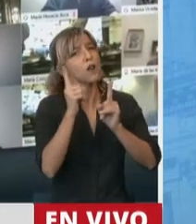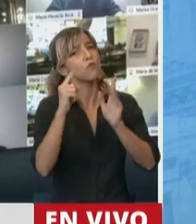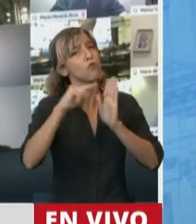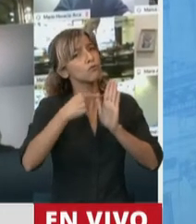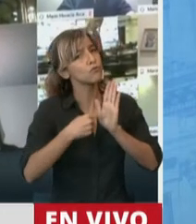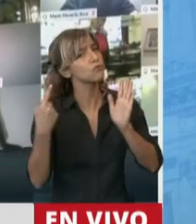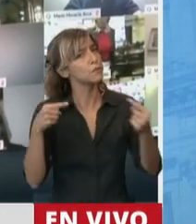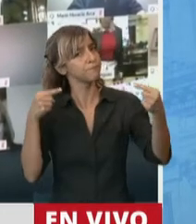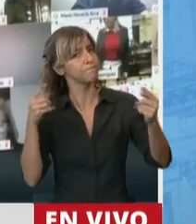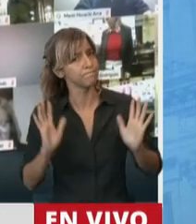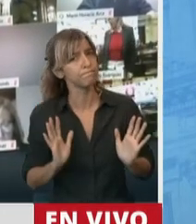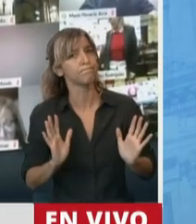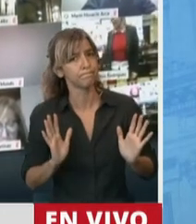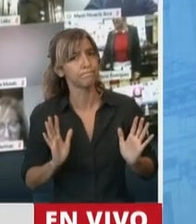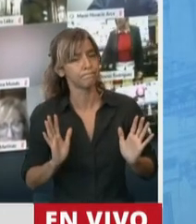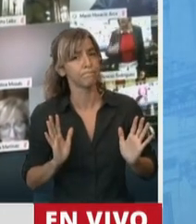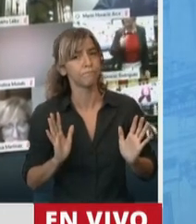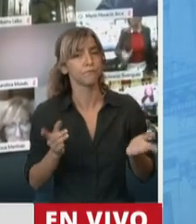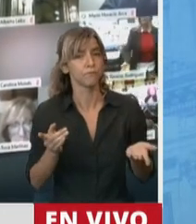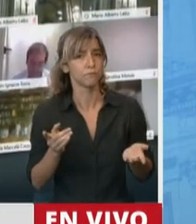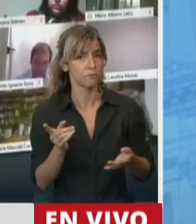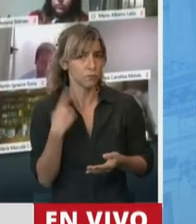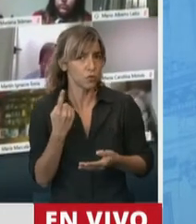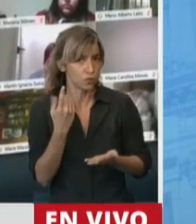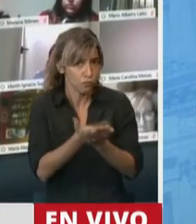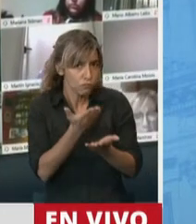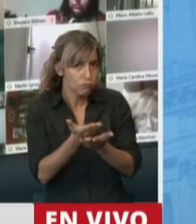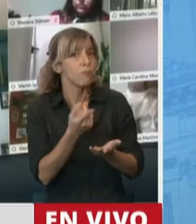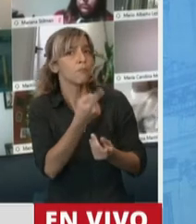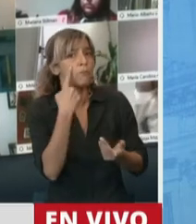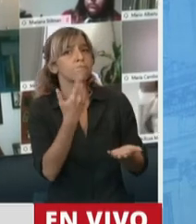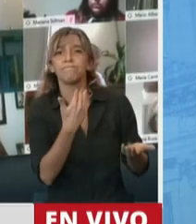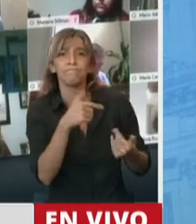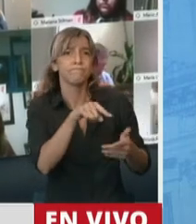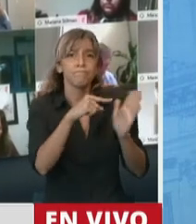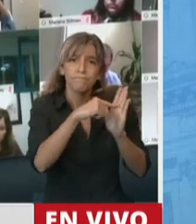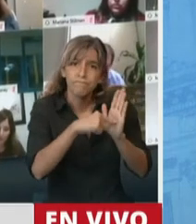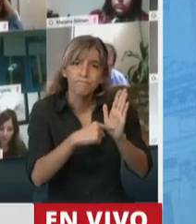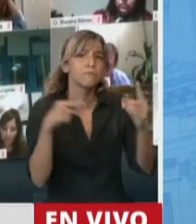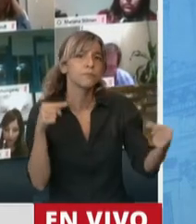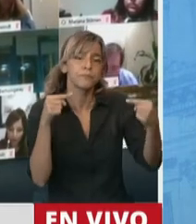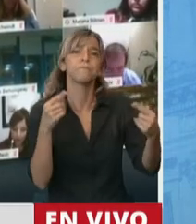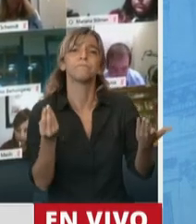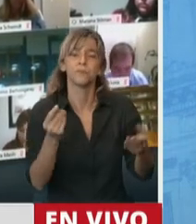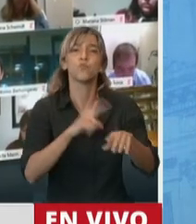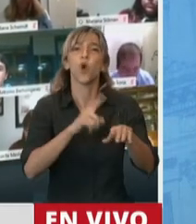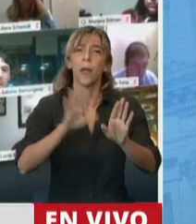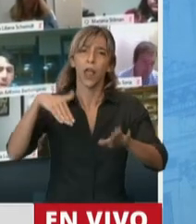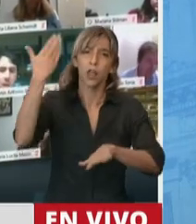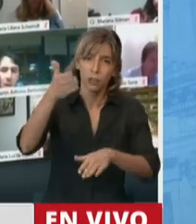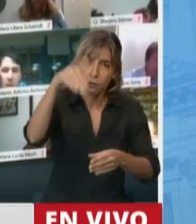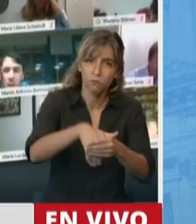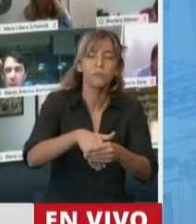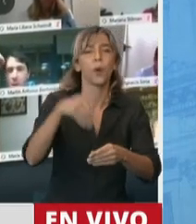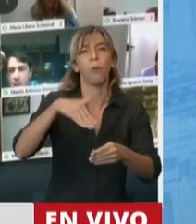postulados de quienes hemos planteado estas diferencias y que vamos al momento de la votación a explicar por qué,